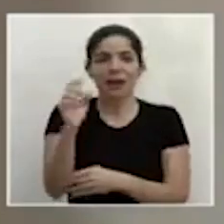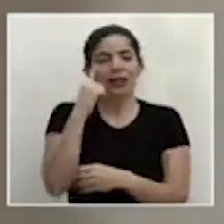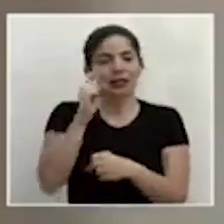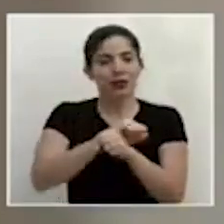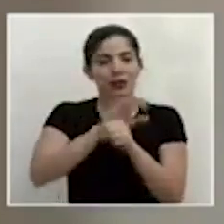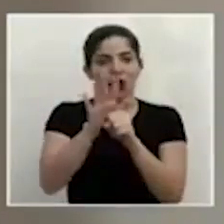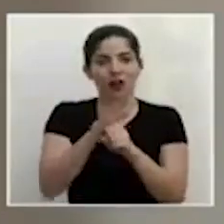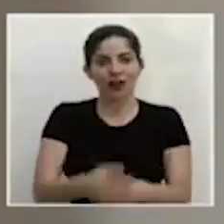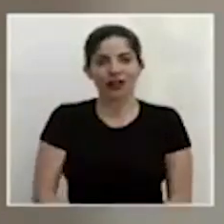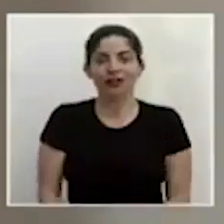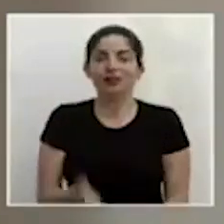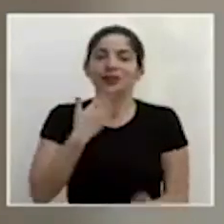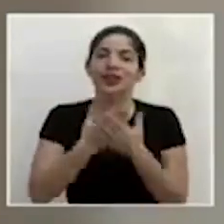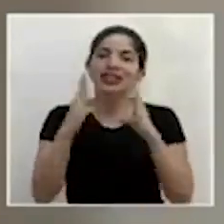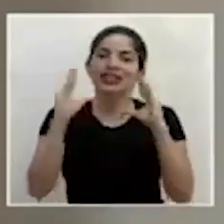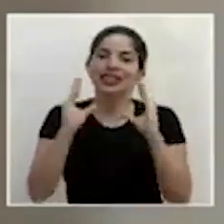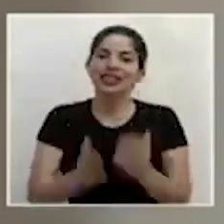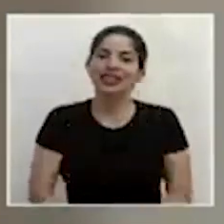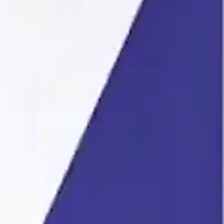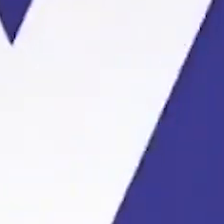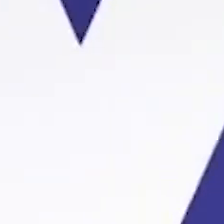el covid 19 buenas tardes